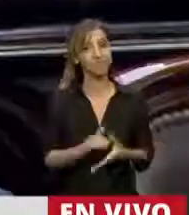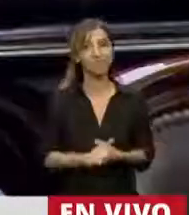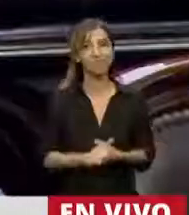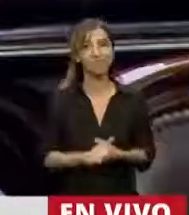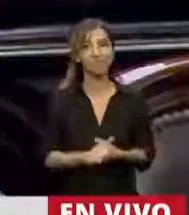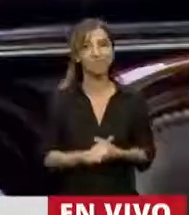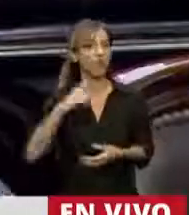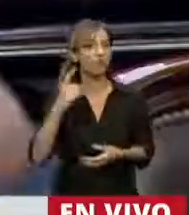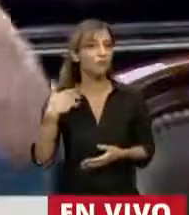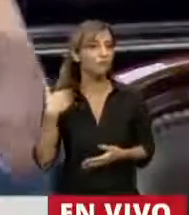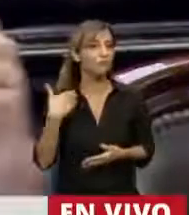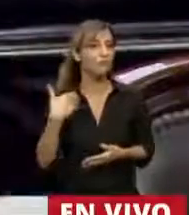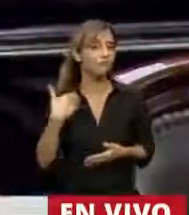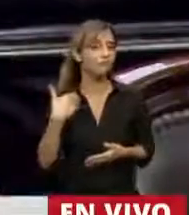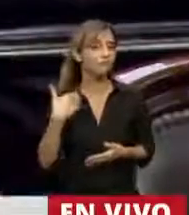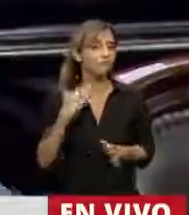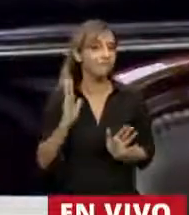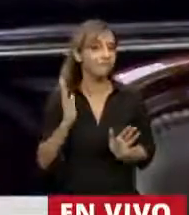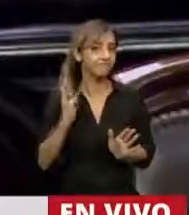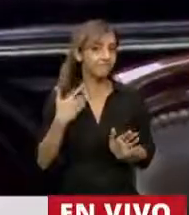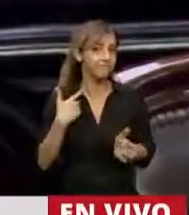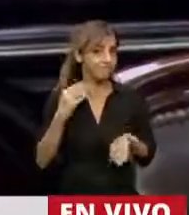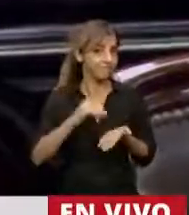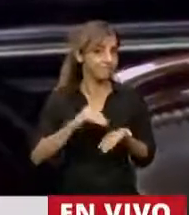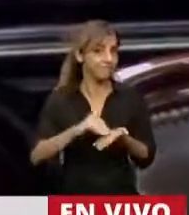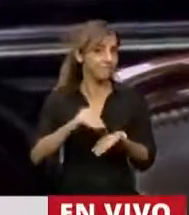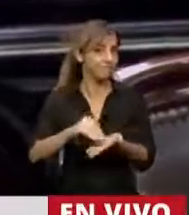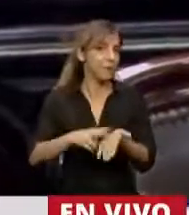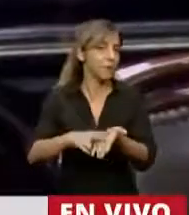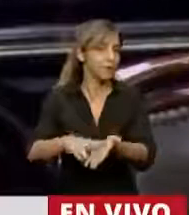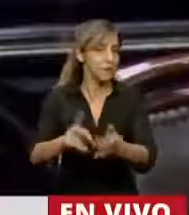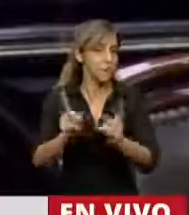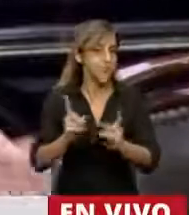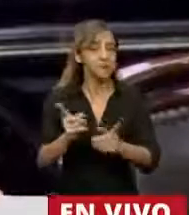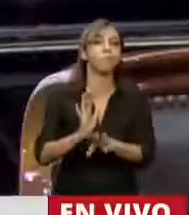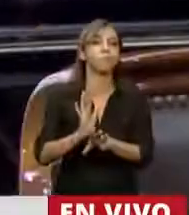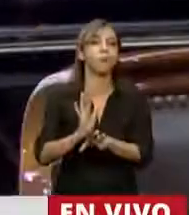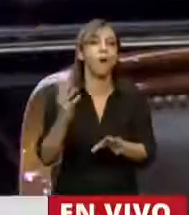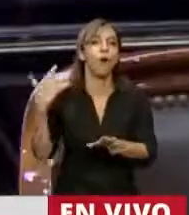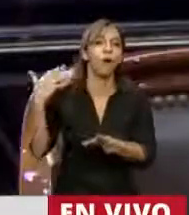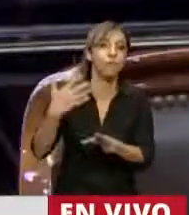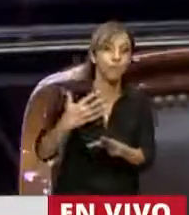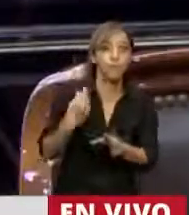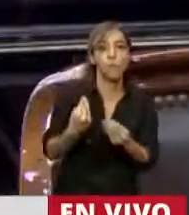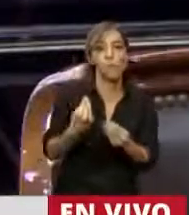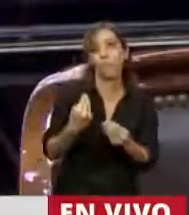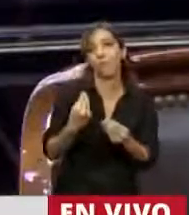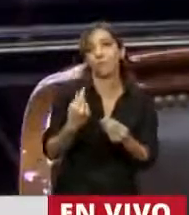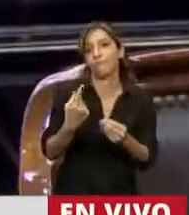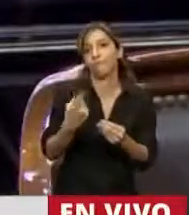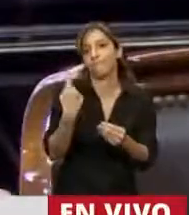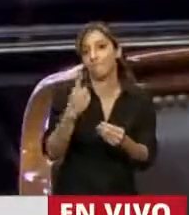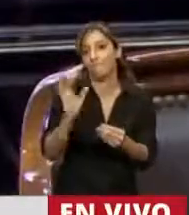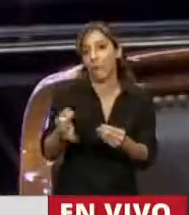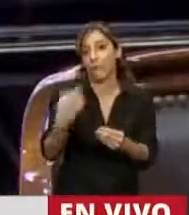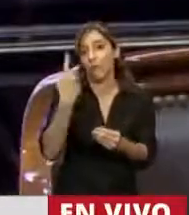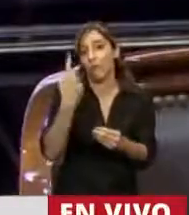Hemos insistido reiterativamente en la idea de que la Argentina enfrenta una crisis que es una crisis doble, una que podríamos llamar